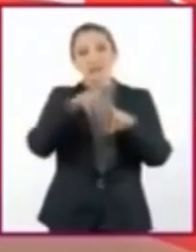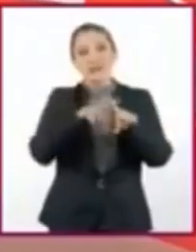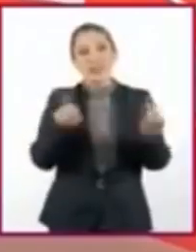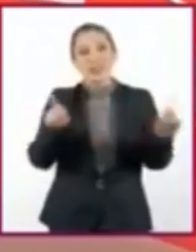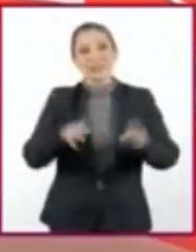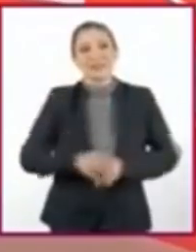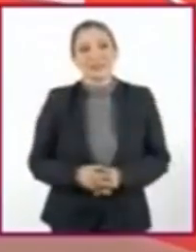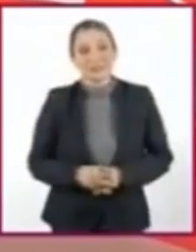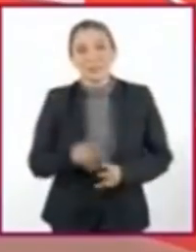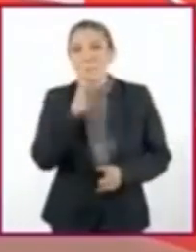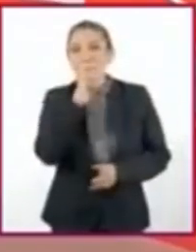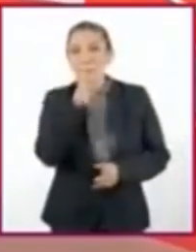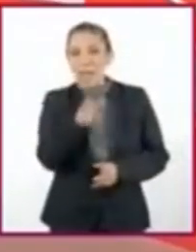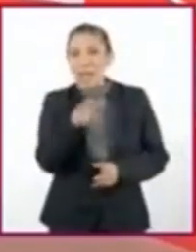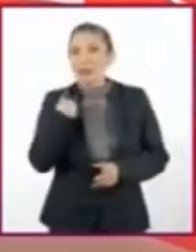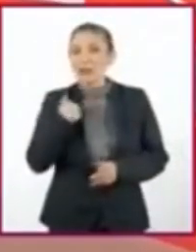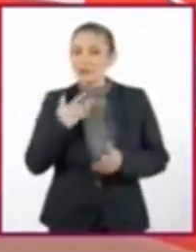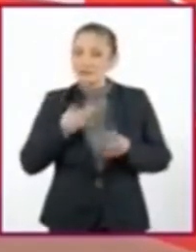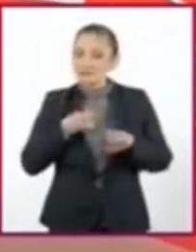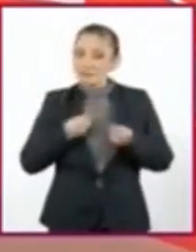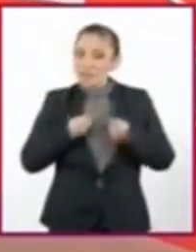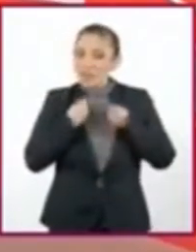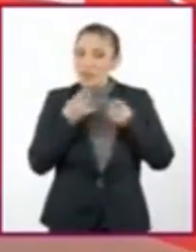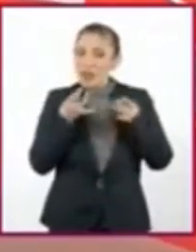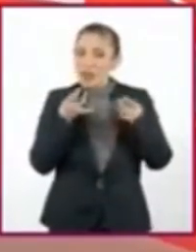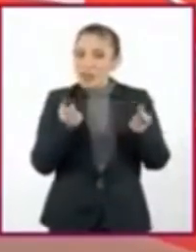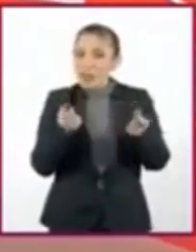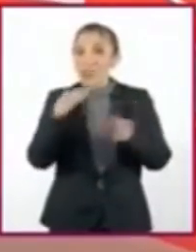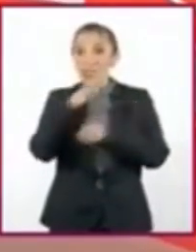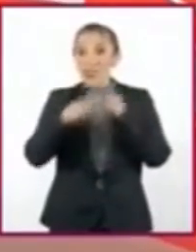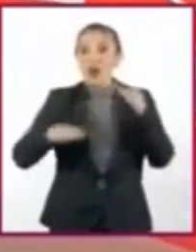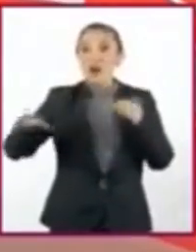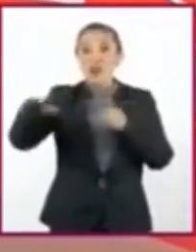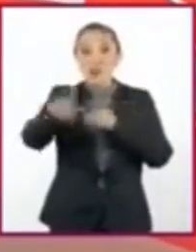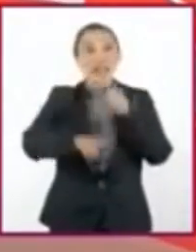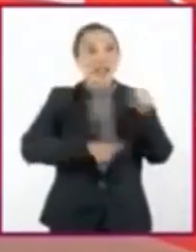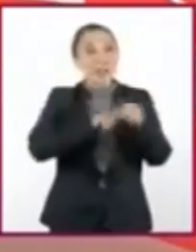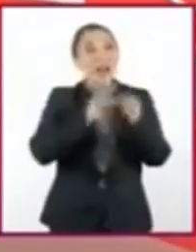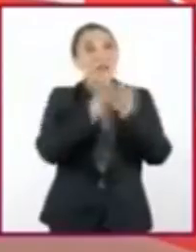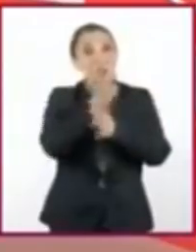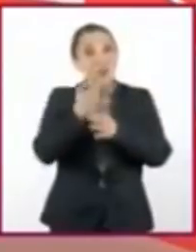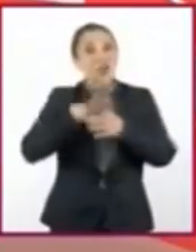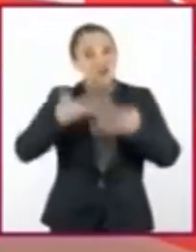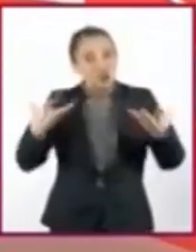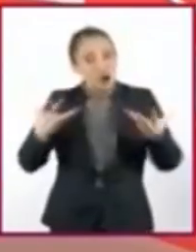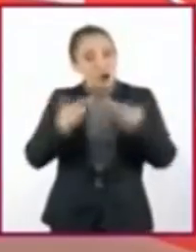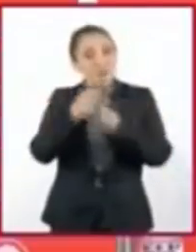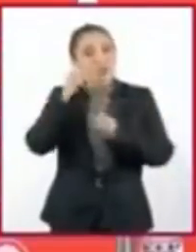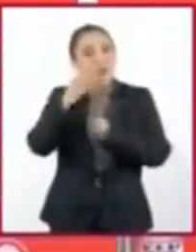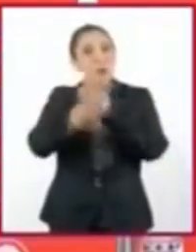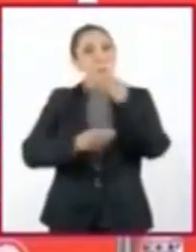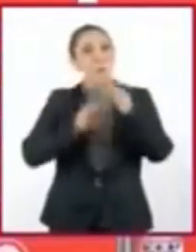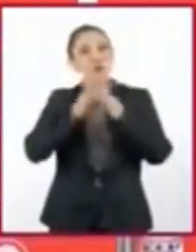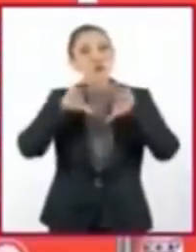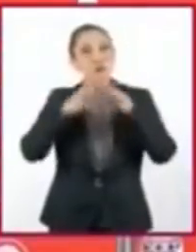diferencia, mejorando nuestra calidad de vida y la de todas las especies con las que compartimos el planeta.